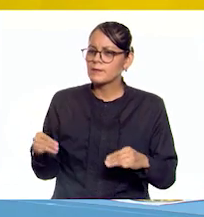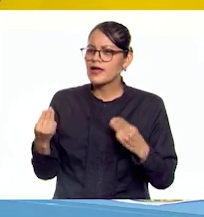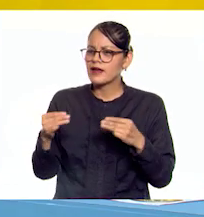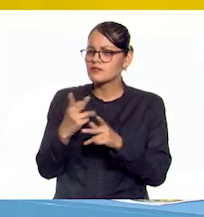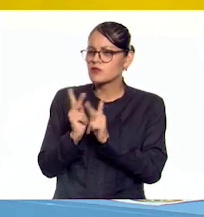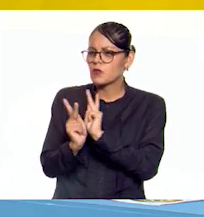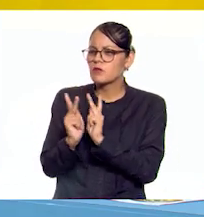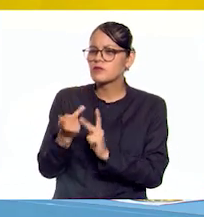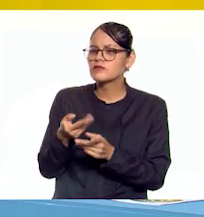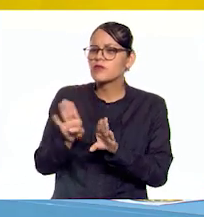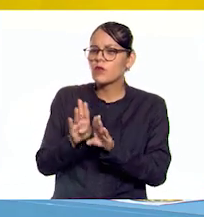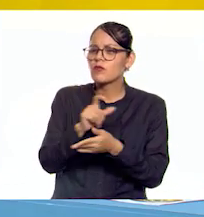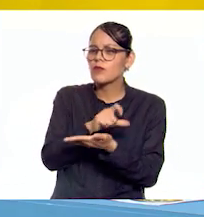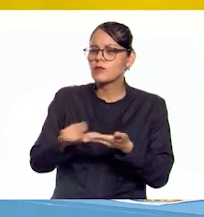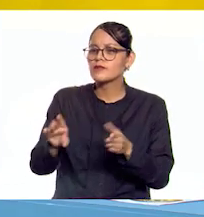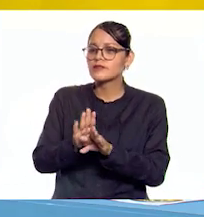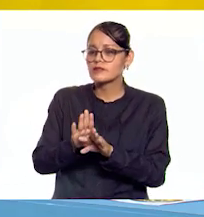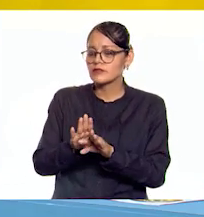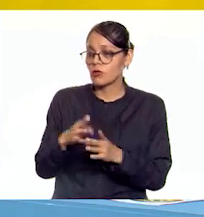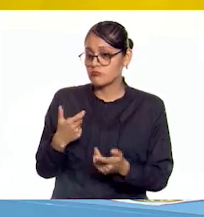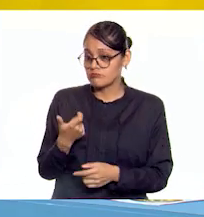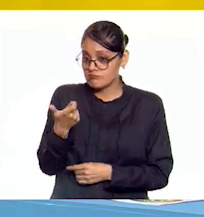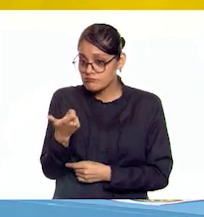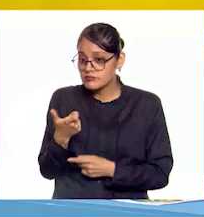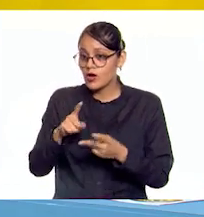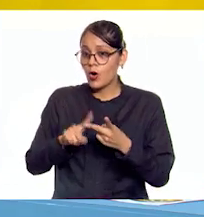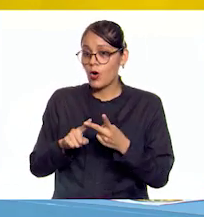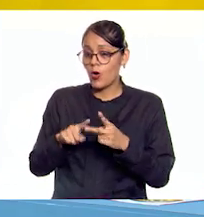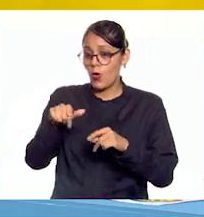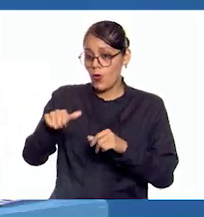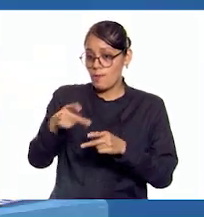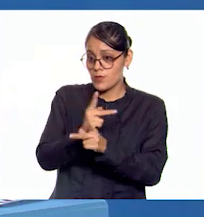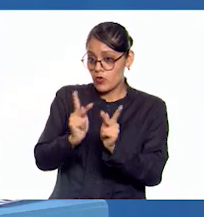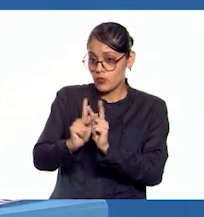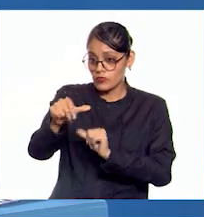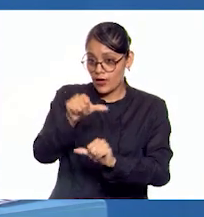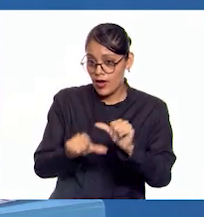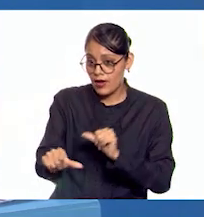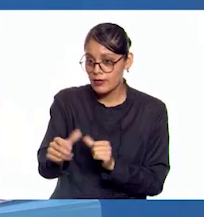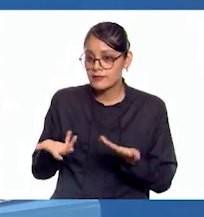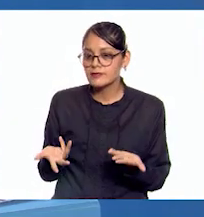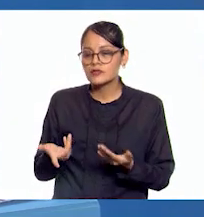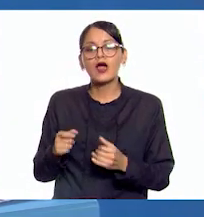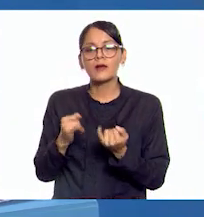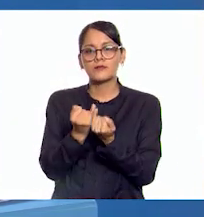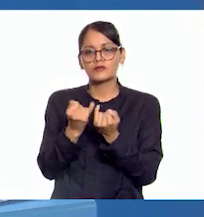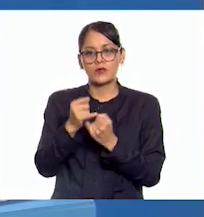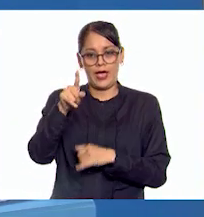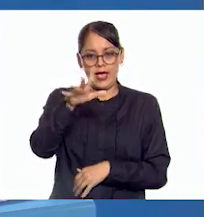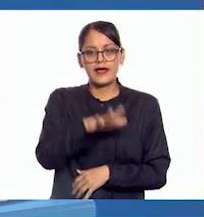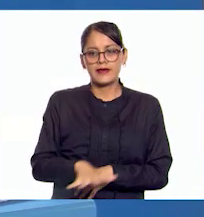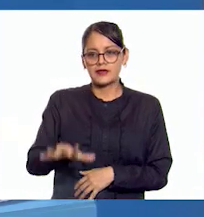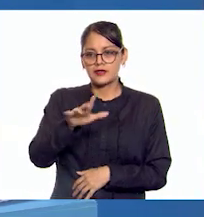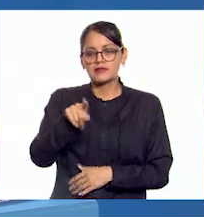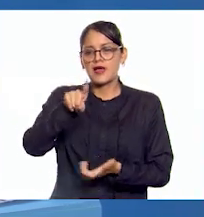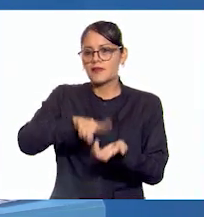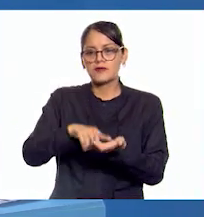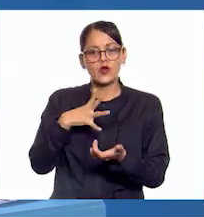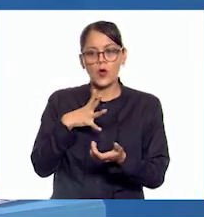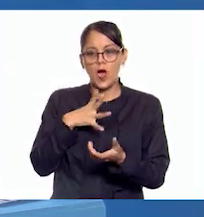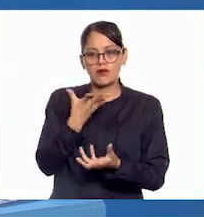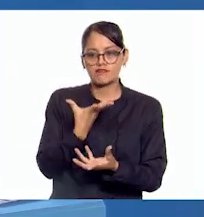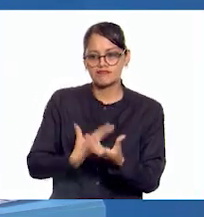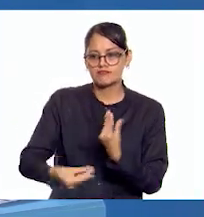mercado de Constantinopla? ¿A través del trueque como aquí en Mesoamérica por ejemplo? No, no. En el Imperio Bizantino no existió el trueque